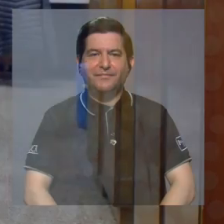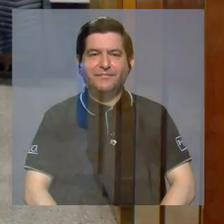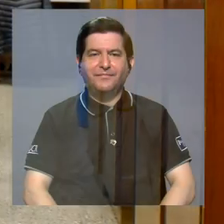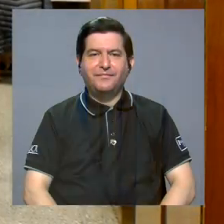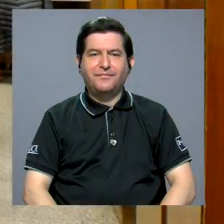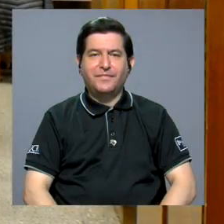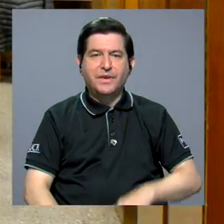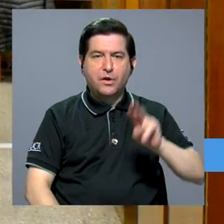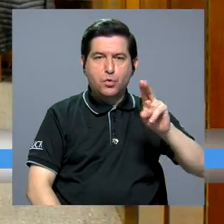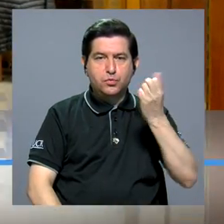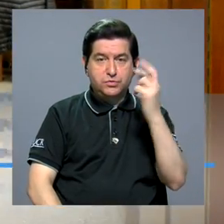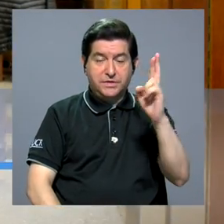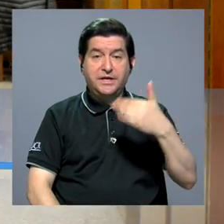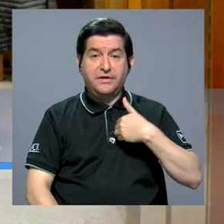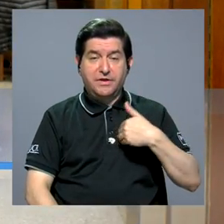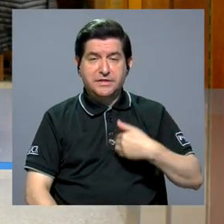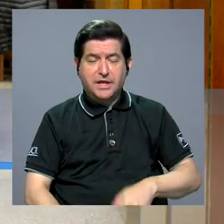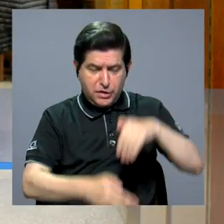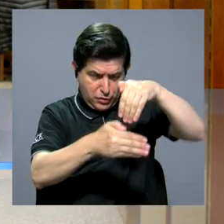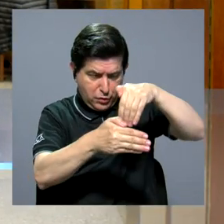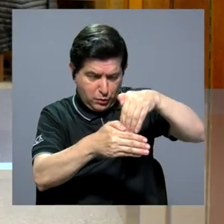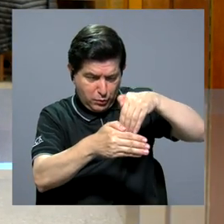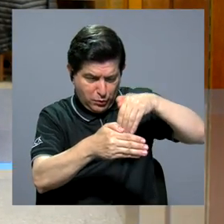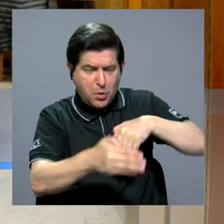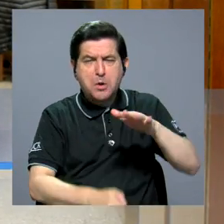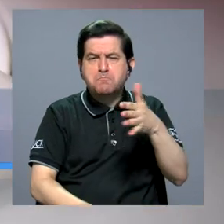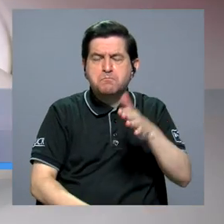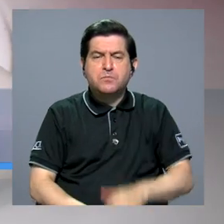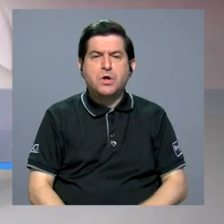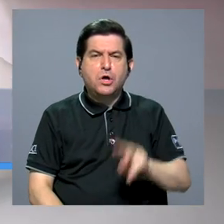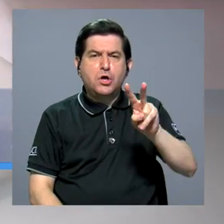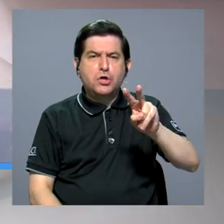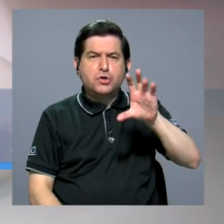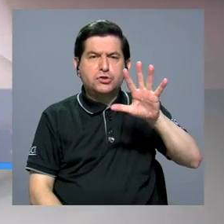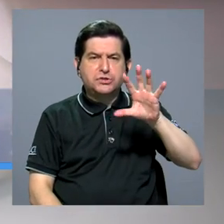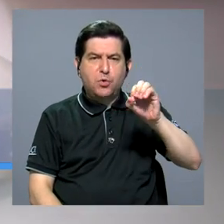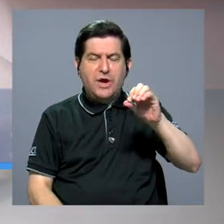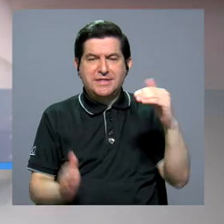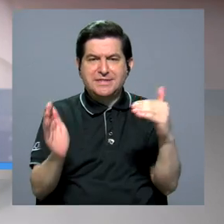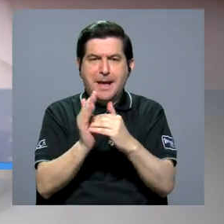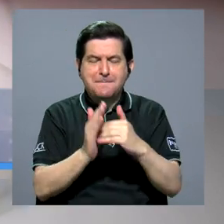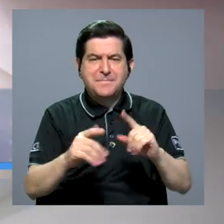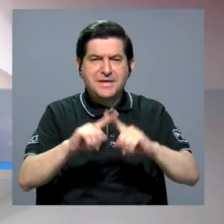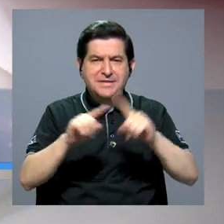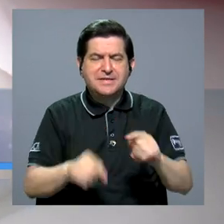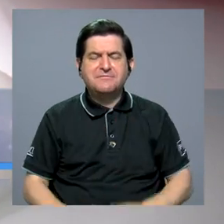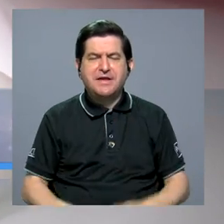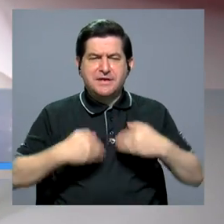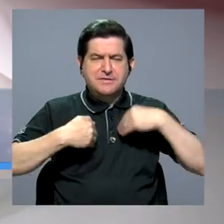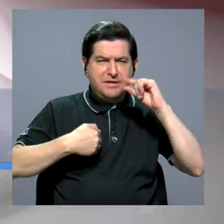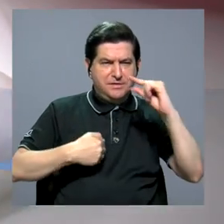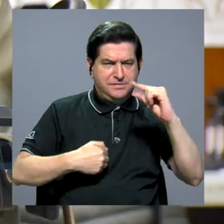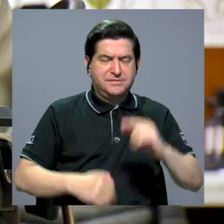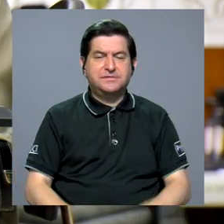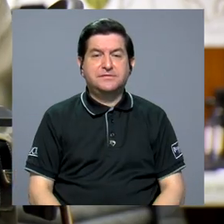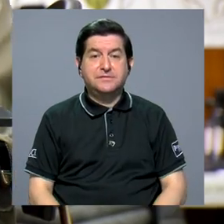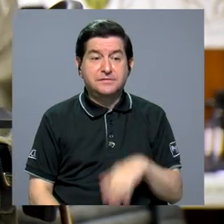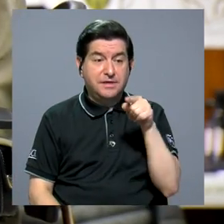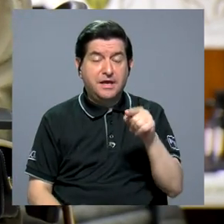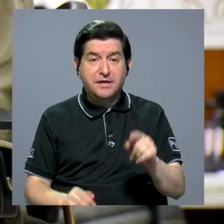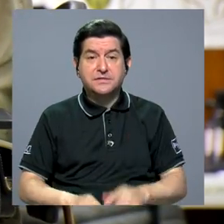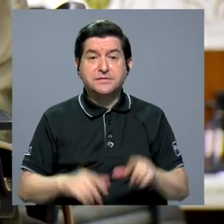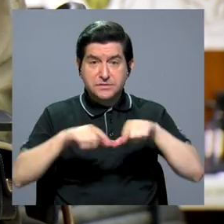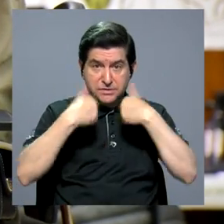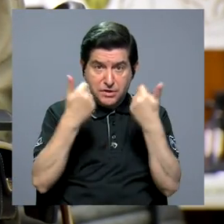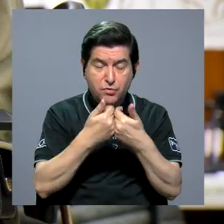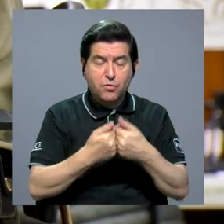La UCR tiene una colección de aproximadamente 250.000 especímenes de insectos. Esta colección